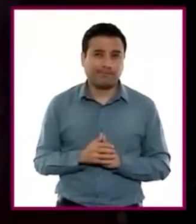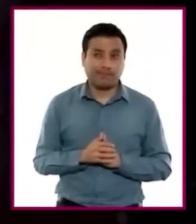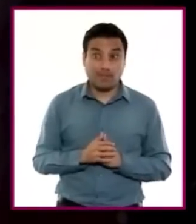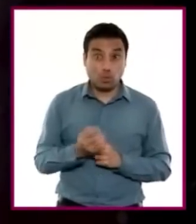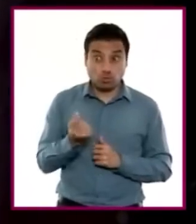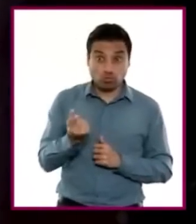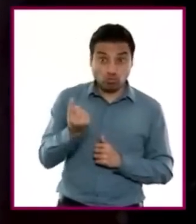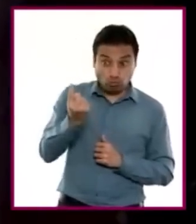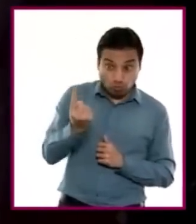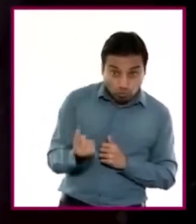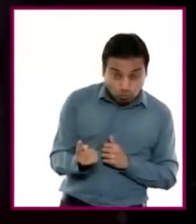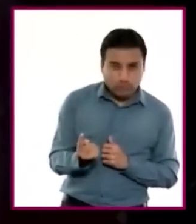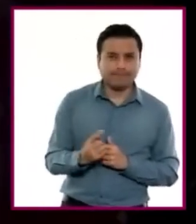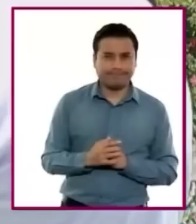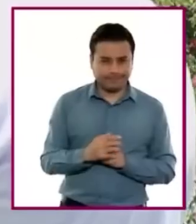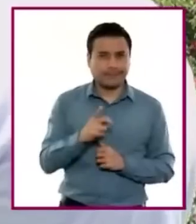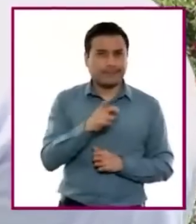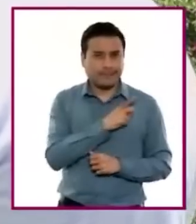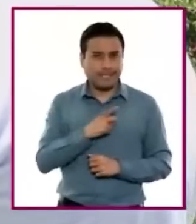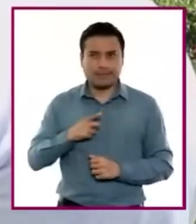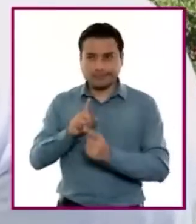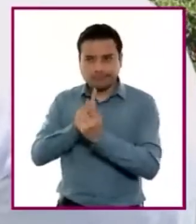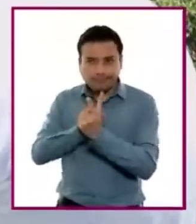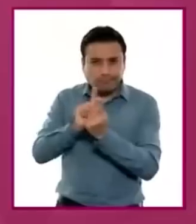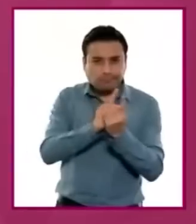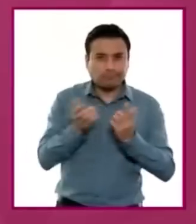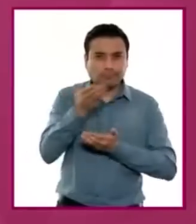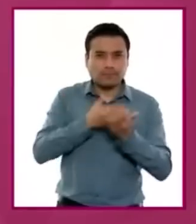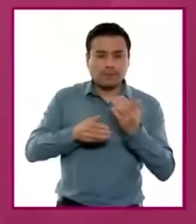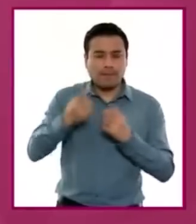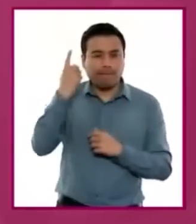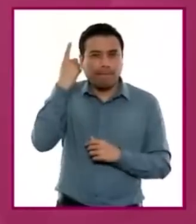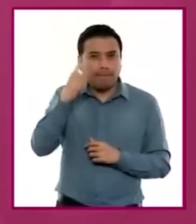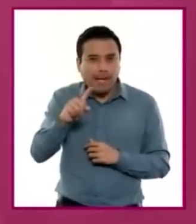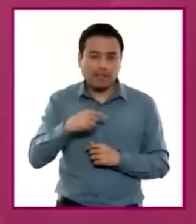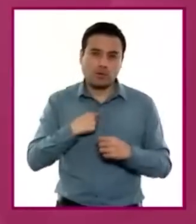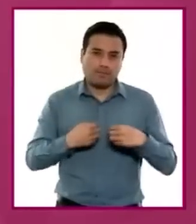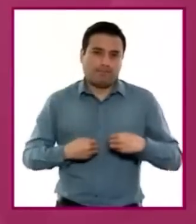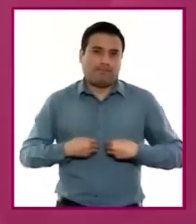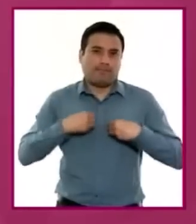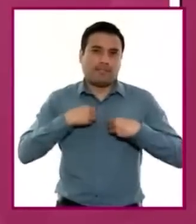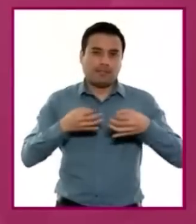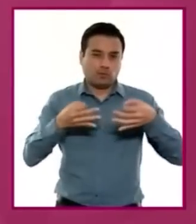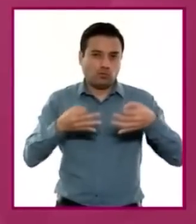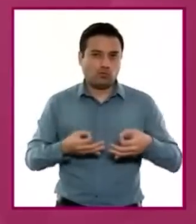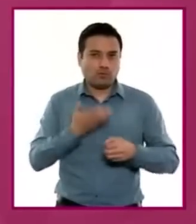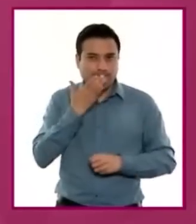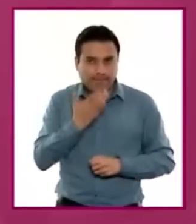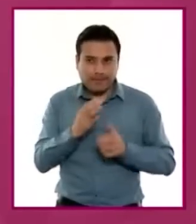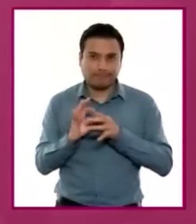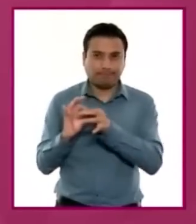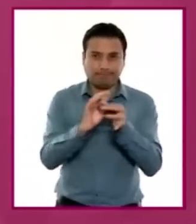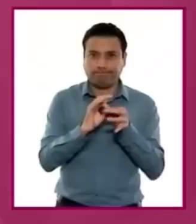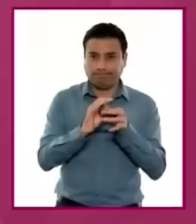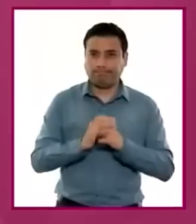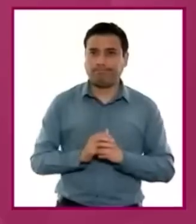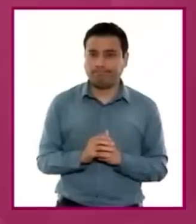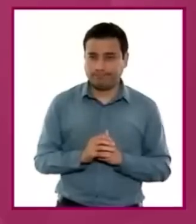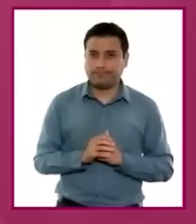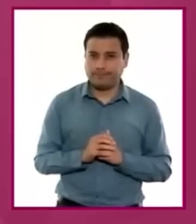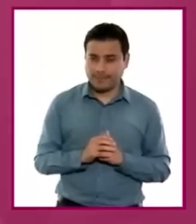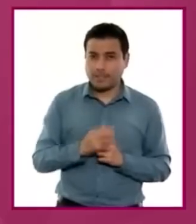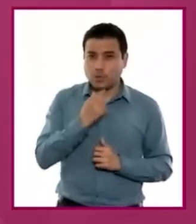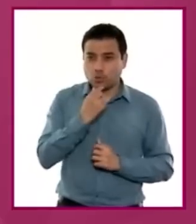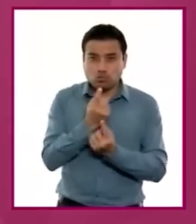acceder a una vida digna, justa y solidaria. Las experiencias cognitivas, motrices, socioafectivas y creativas de